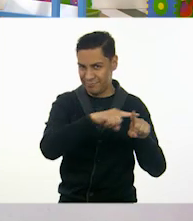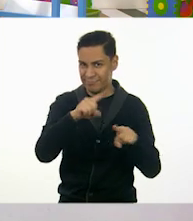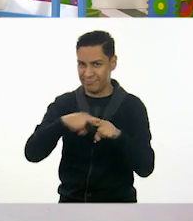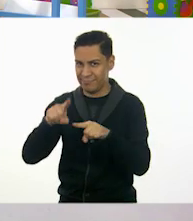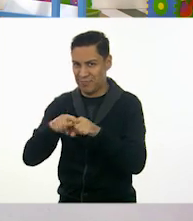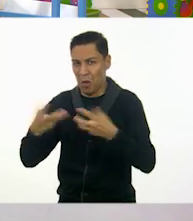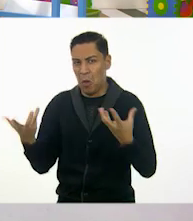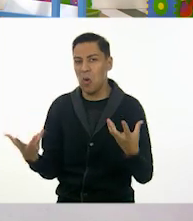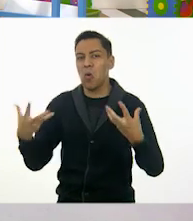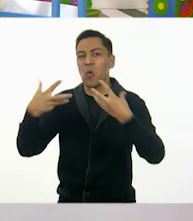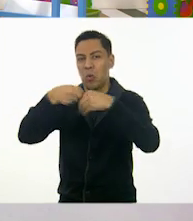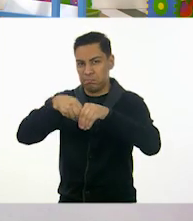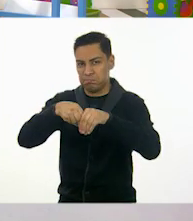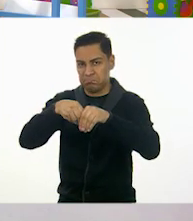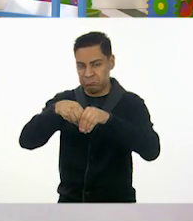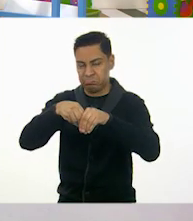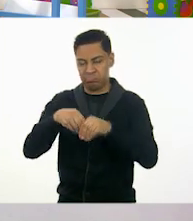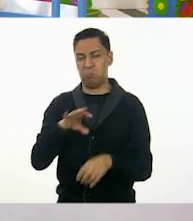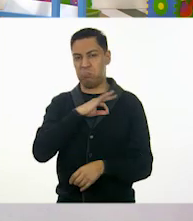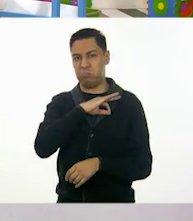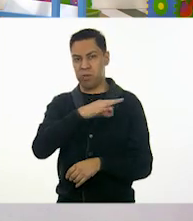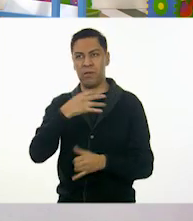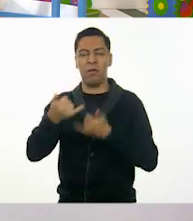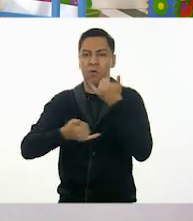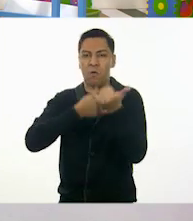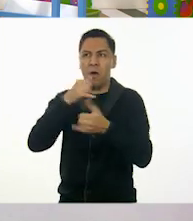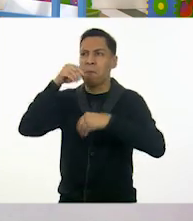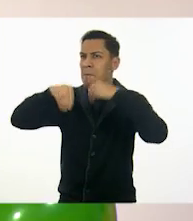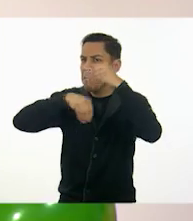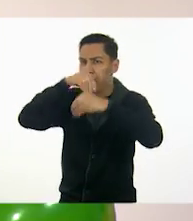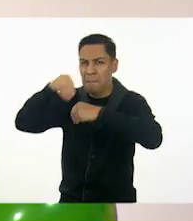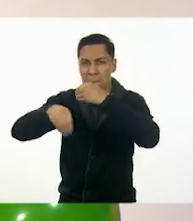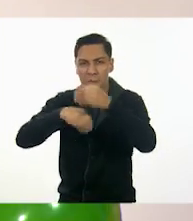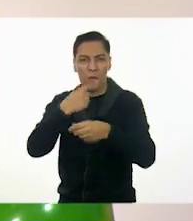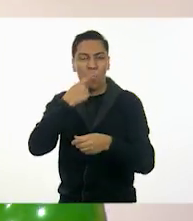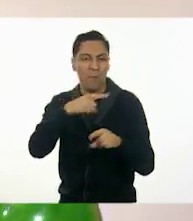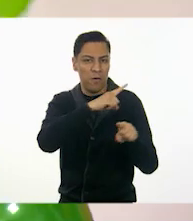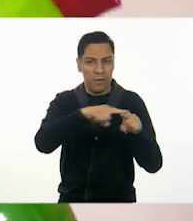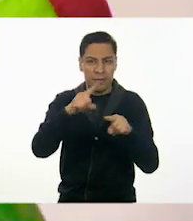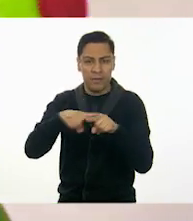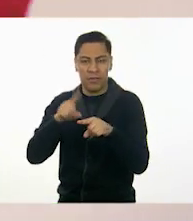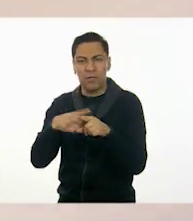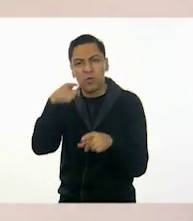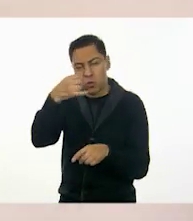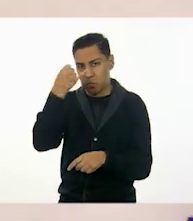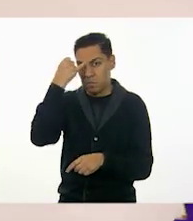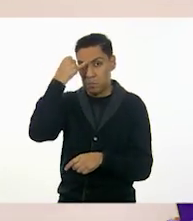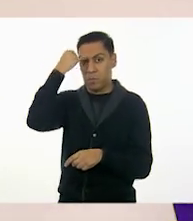Listo. Sí, jugar con ellos, como tú decías. Sí, inventa muchas formas.